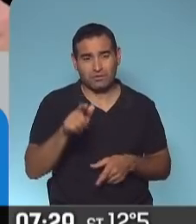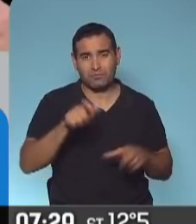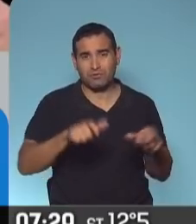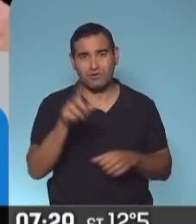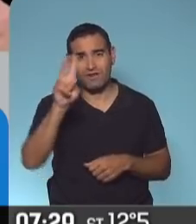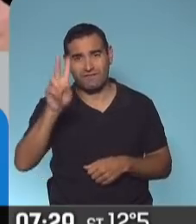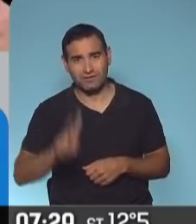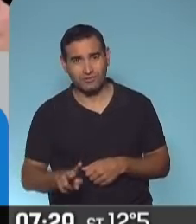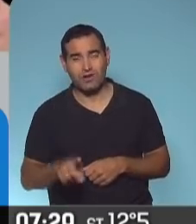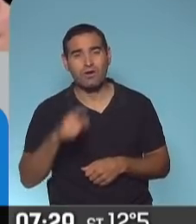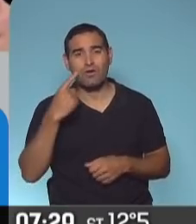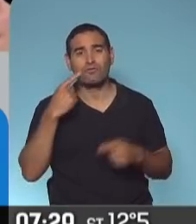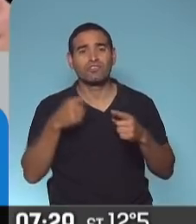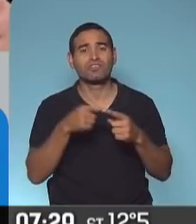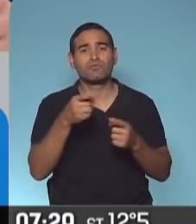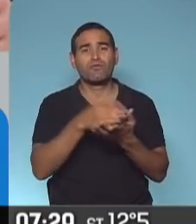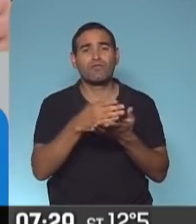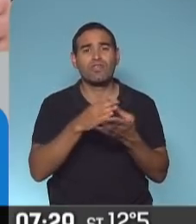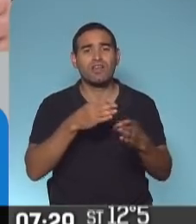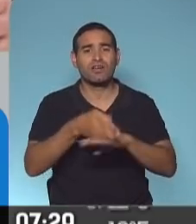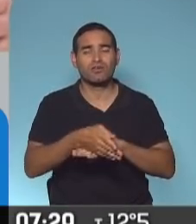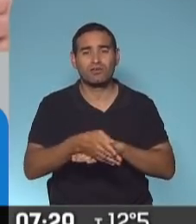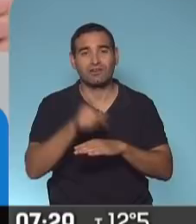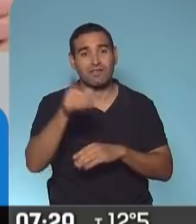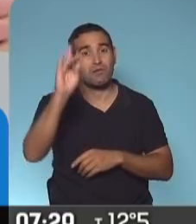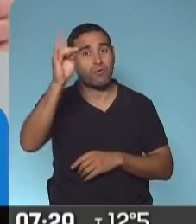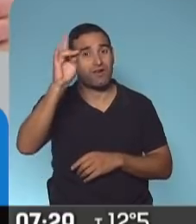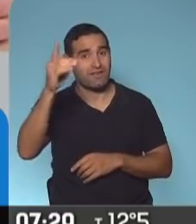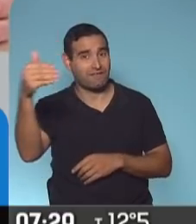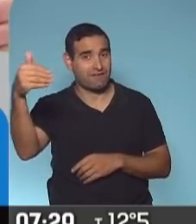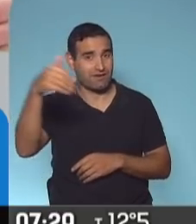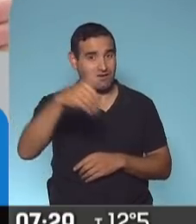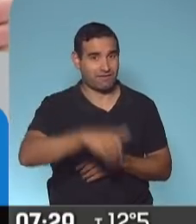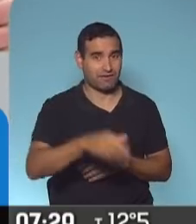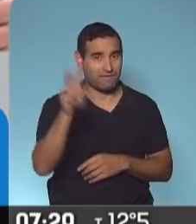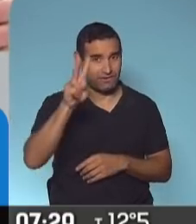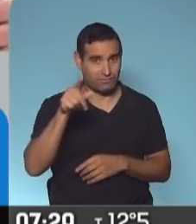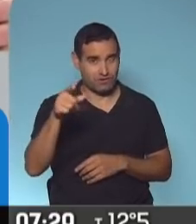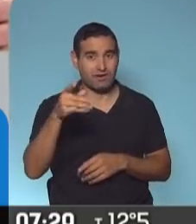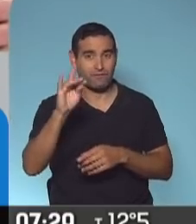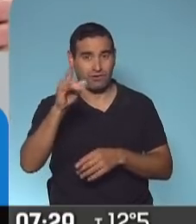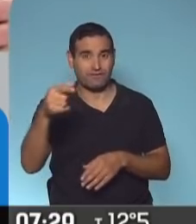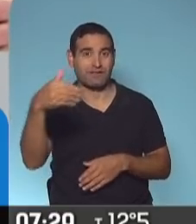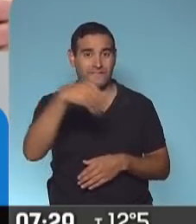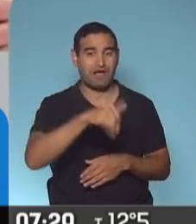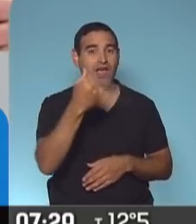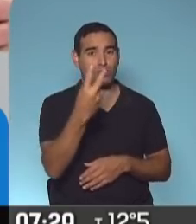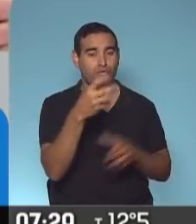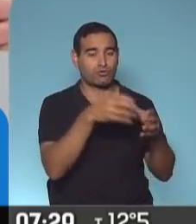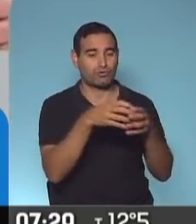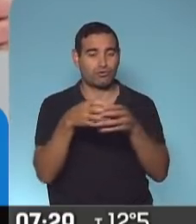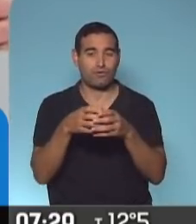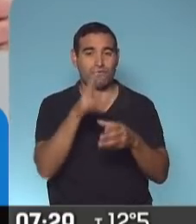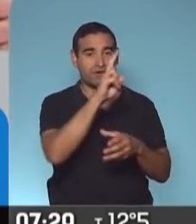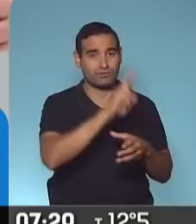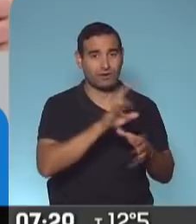venezolanos, el objetivo es cruzar las fronteras, ellos cruzan desde Bolivia, los ciudadanos venezolanos, en sitios aéreos contingentes, ciudadanos